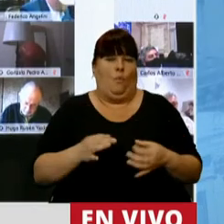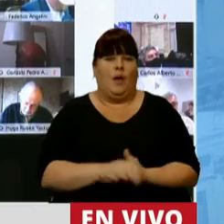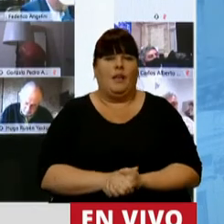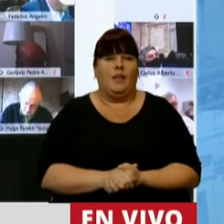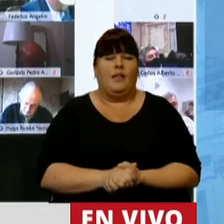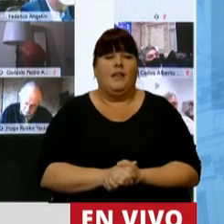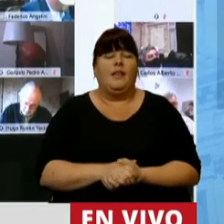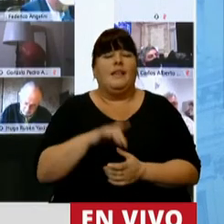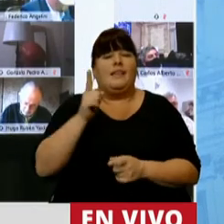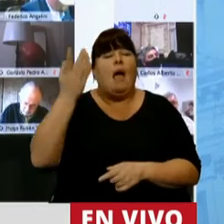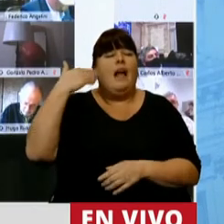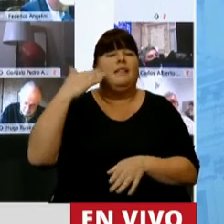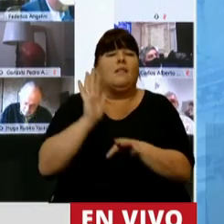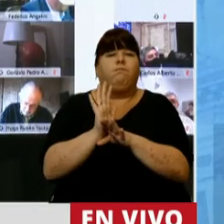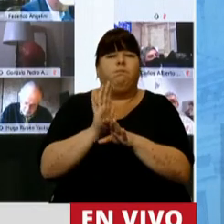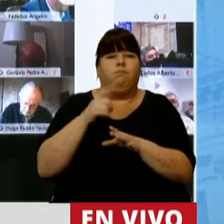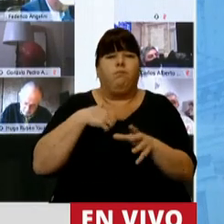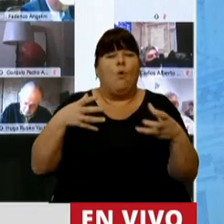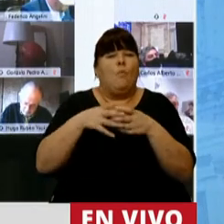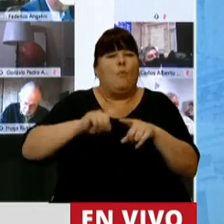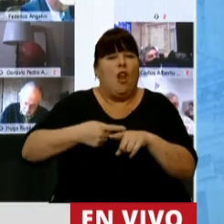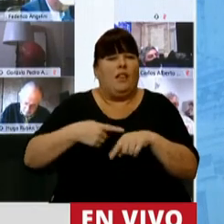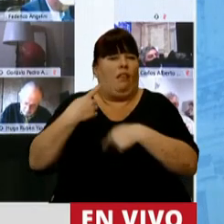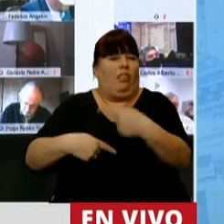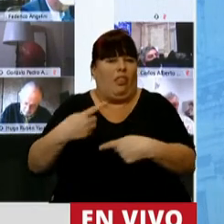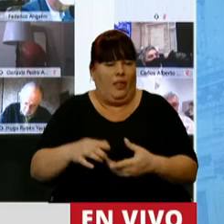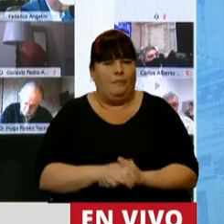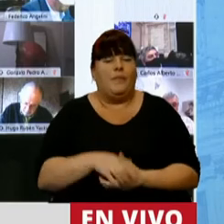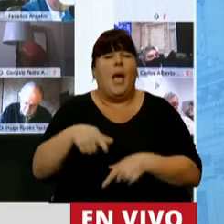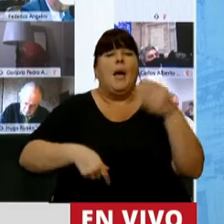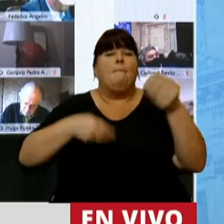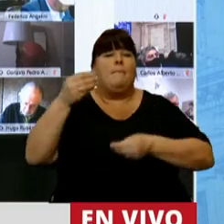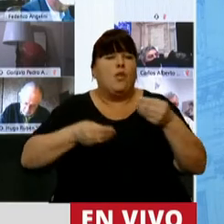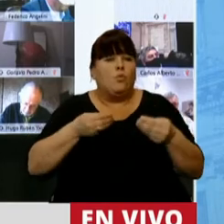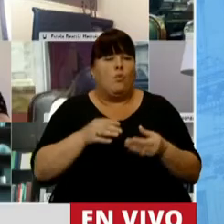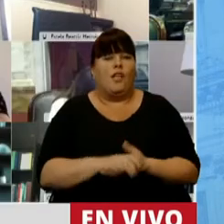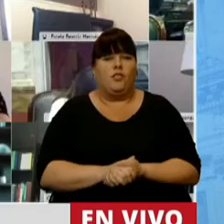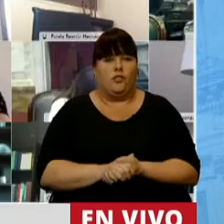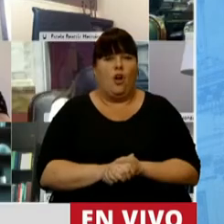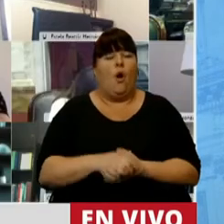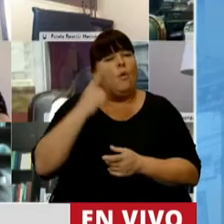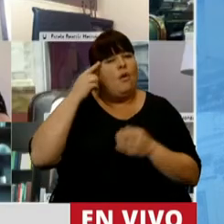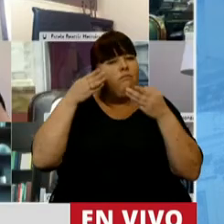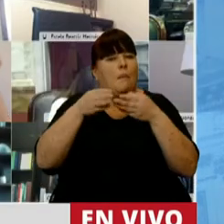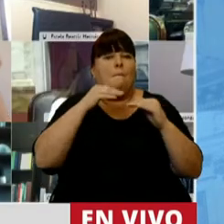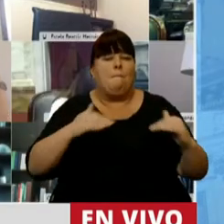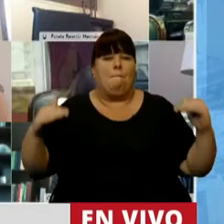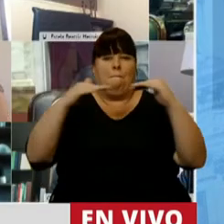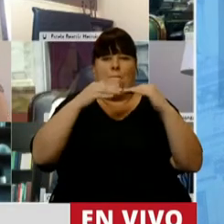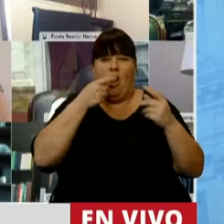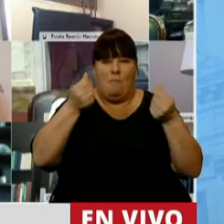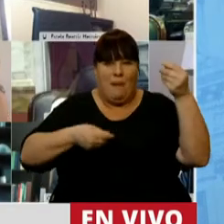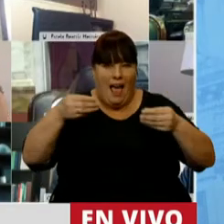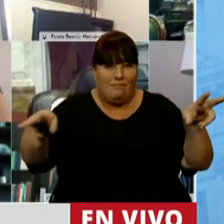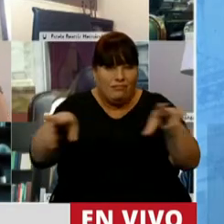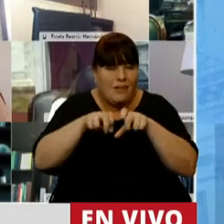porque además es uno de los postulados de nuestro movimiento político. Este presupuesto marca un camino hacia el equilibrio fiscal, pero